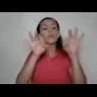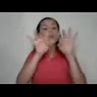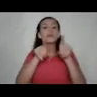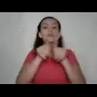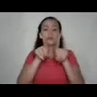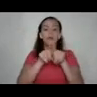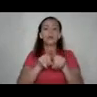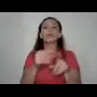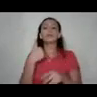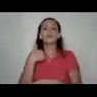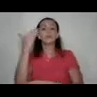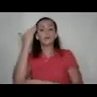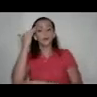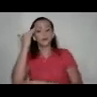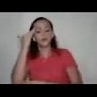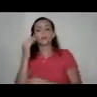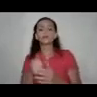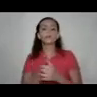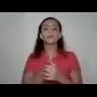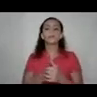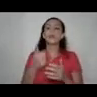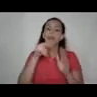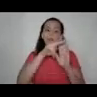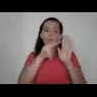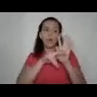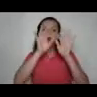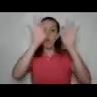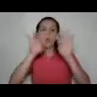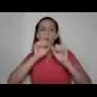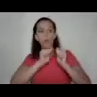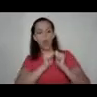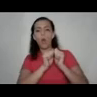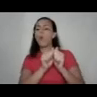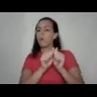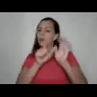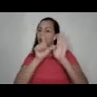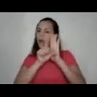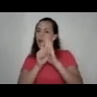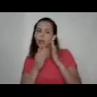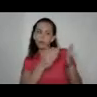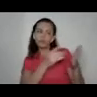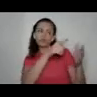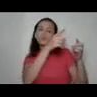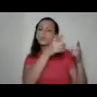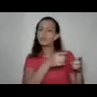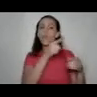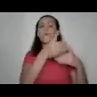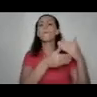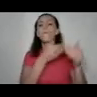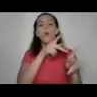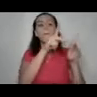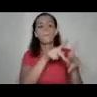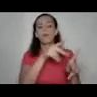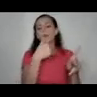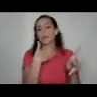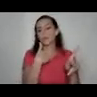conocimiento de que existe este marco normativo que pueda acompañar las decisiones y el proceso de la persona que